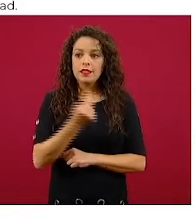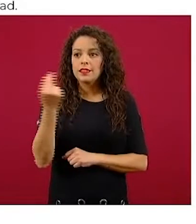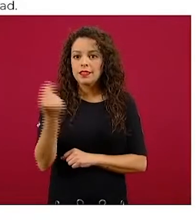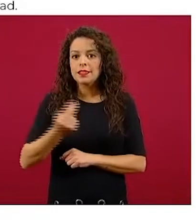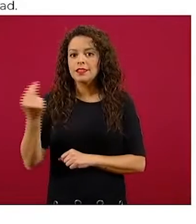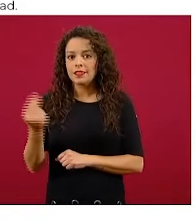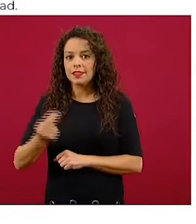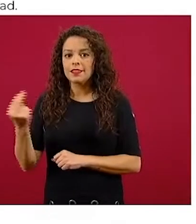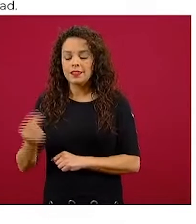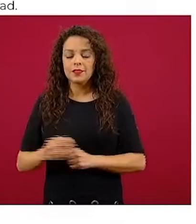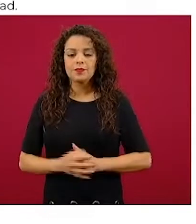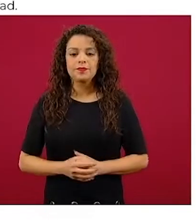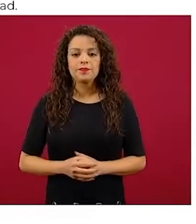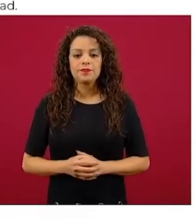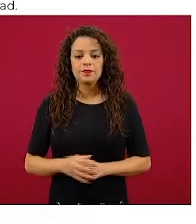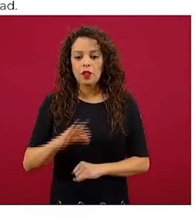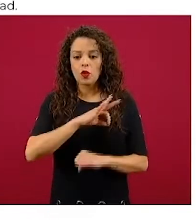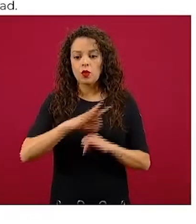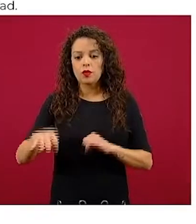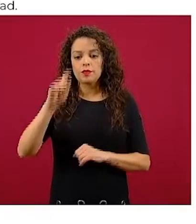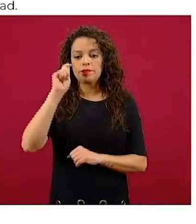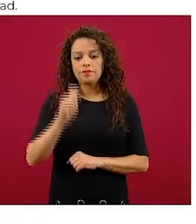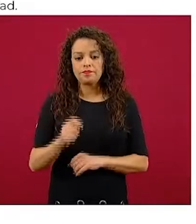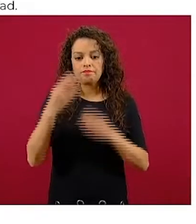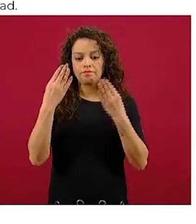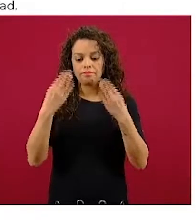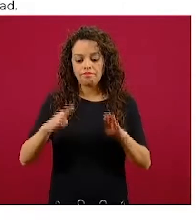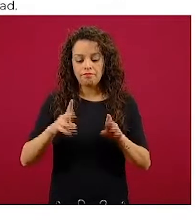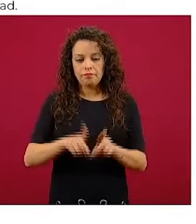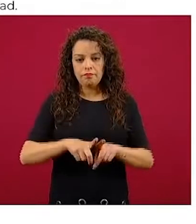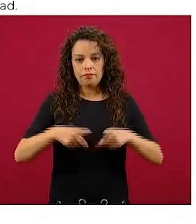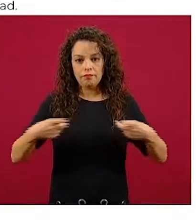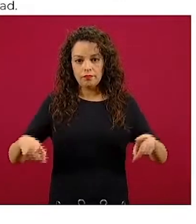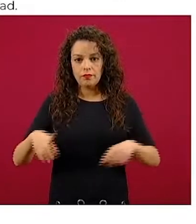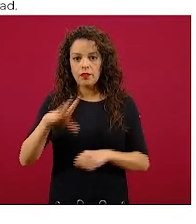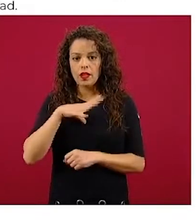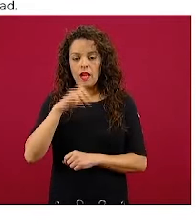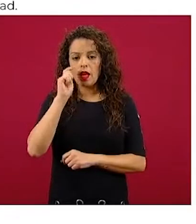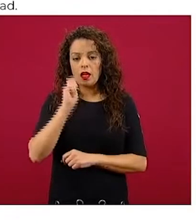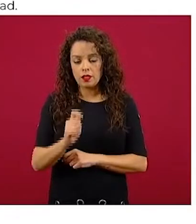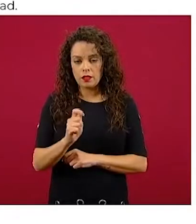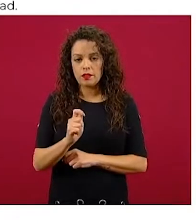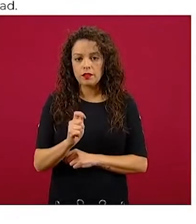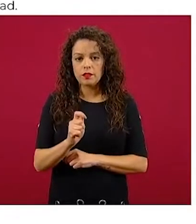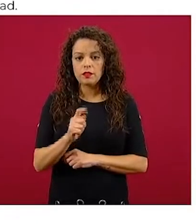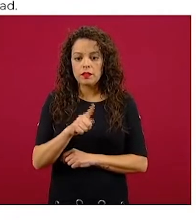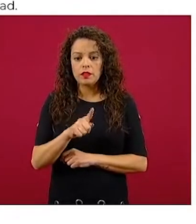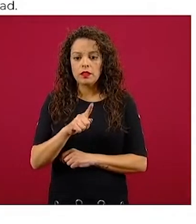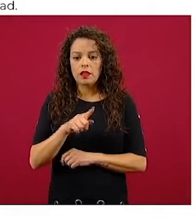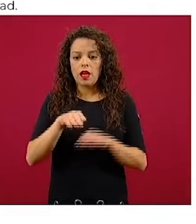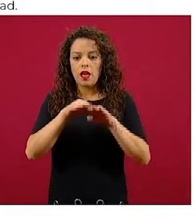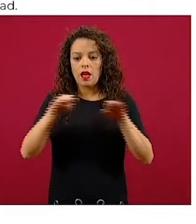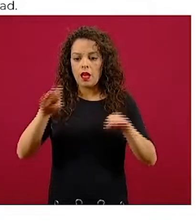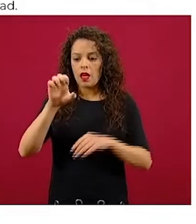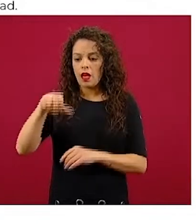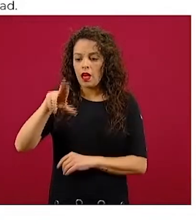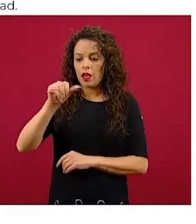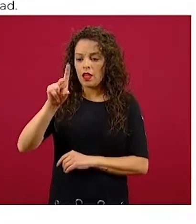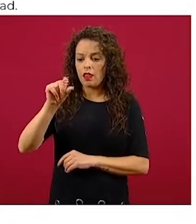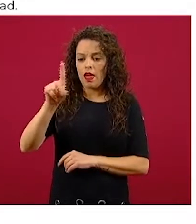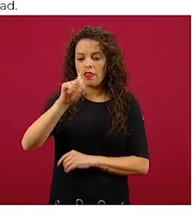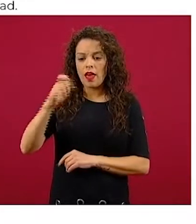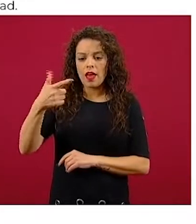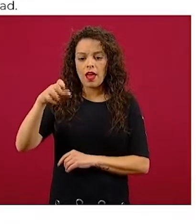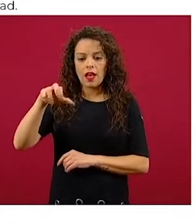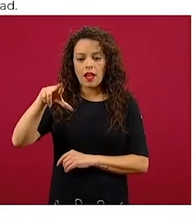Y finalmente tenemos la parte de banca de desarrollo, que también tenemos programas con equidad de género y con un enfoque específico, que de hecho, dentro